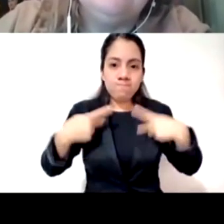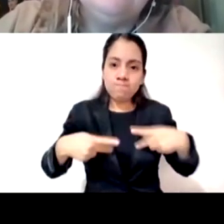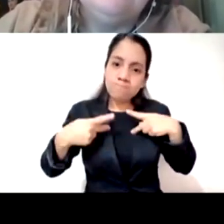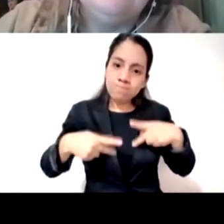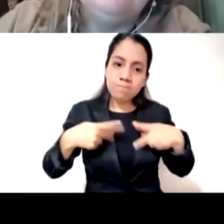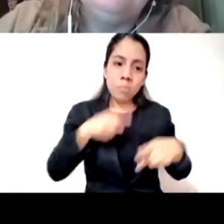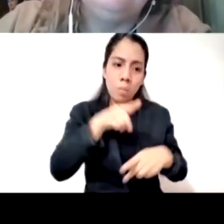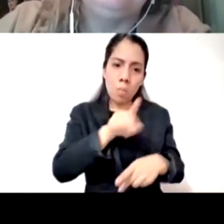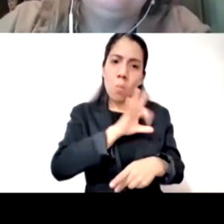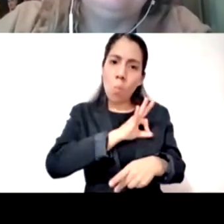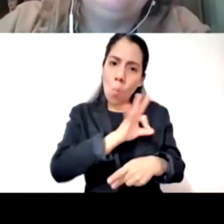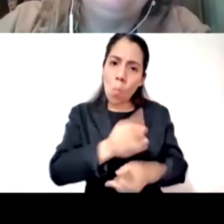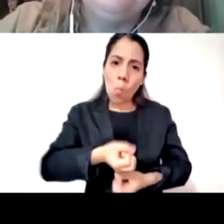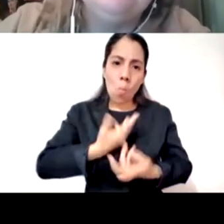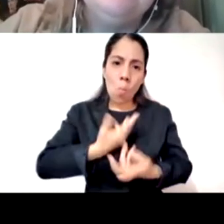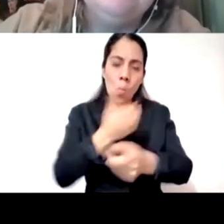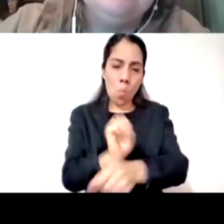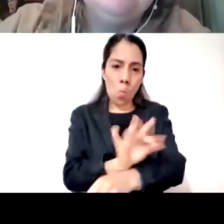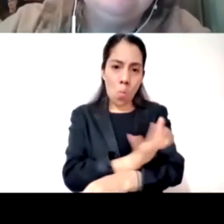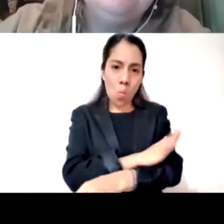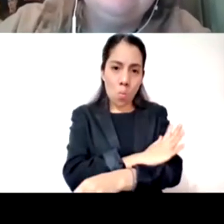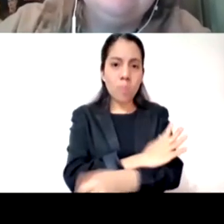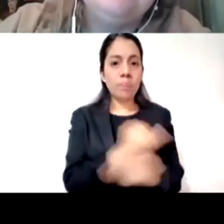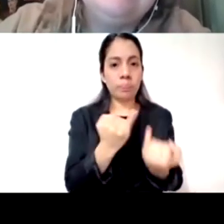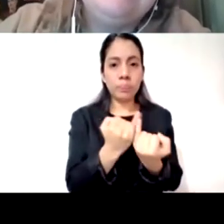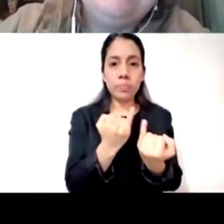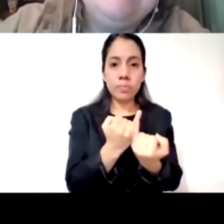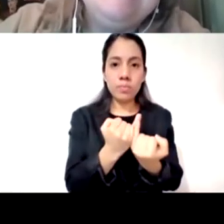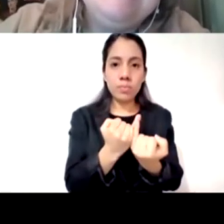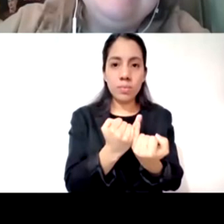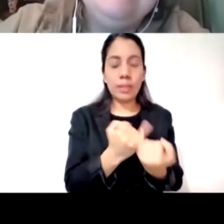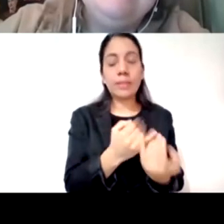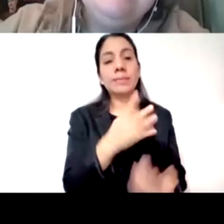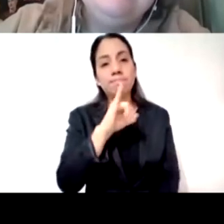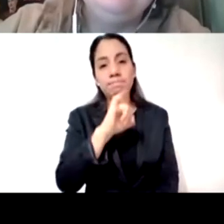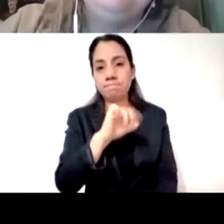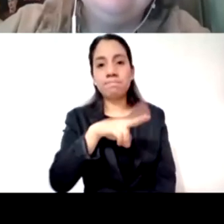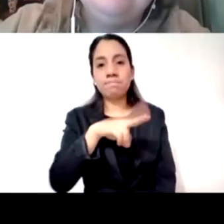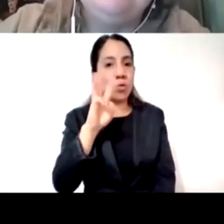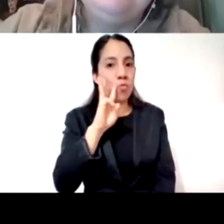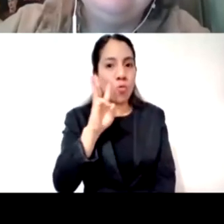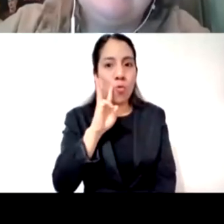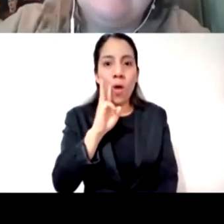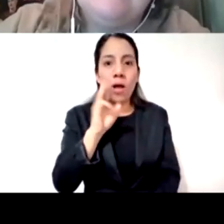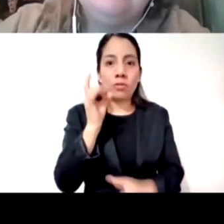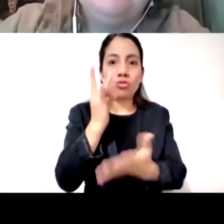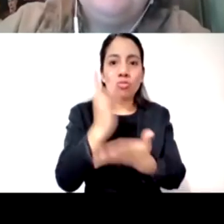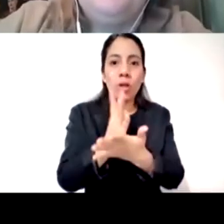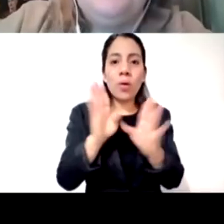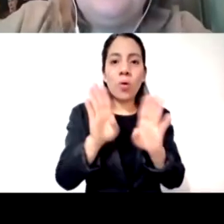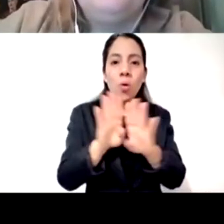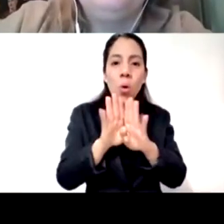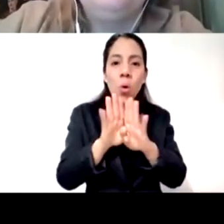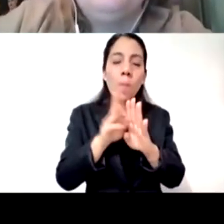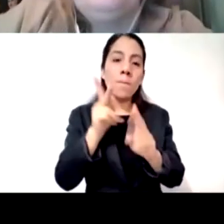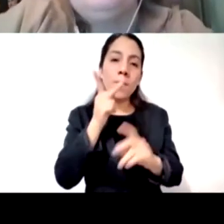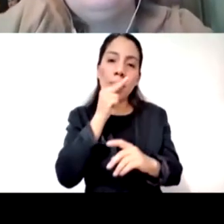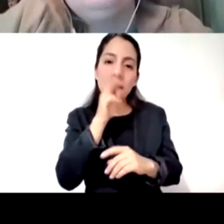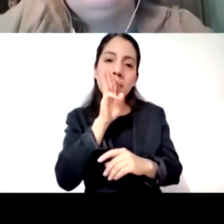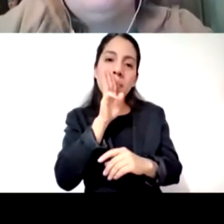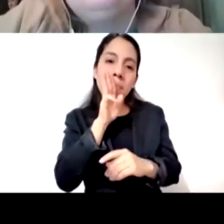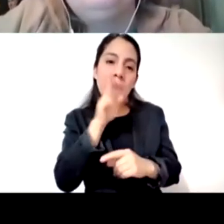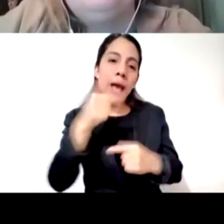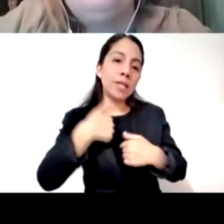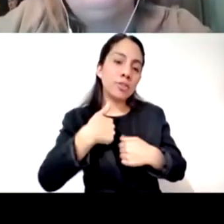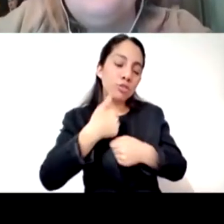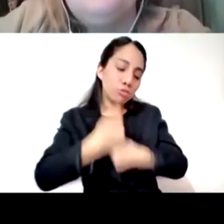narrativo un giro narrativo precioso no es nada más tú pasivamente sufriendo y victimizándote